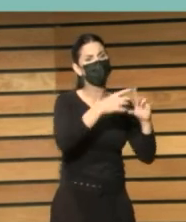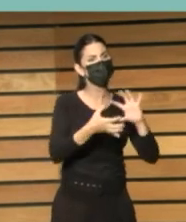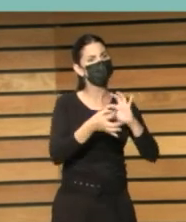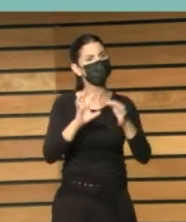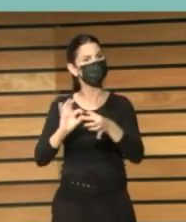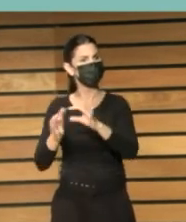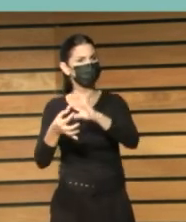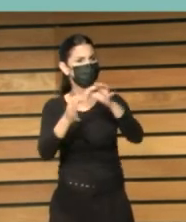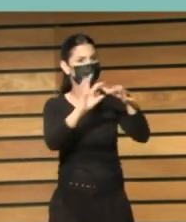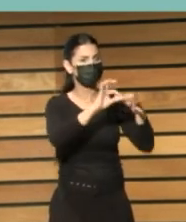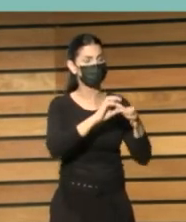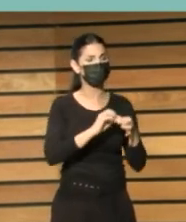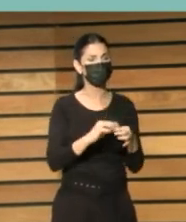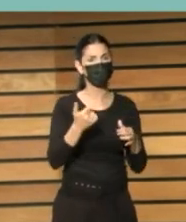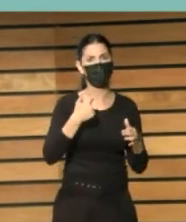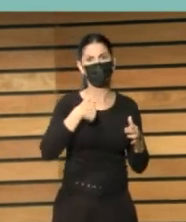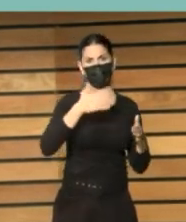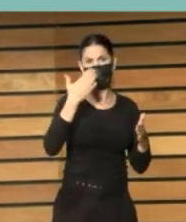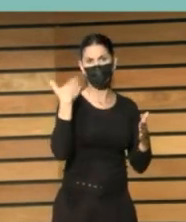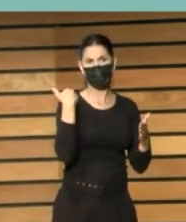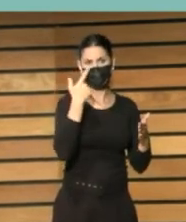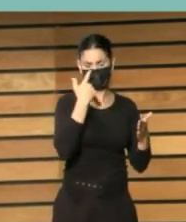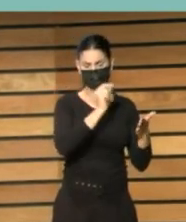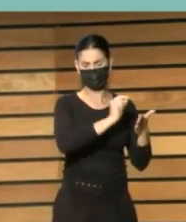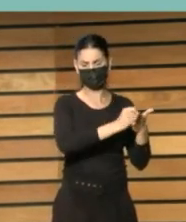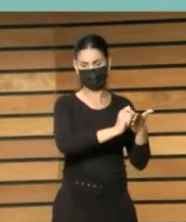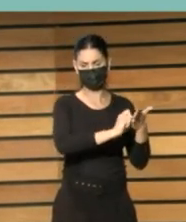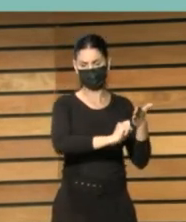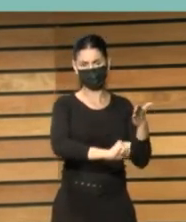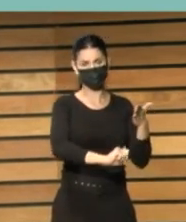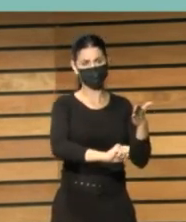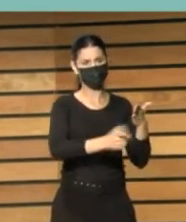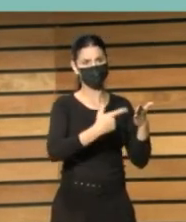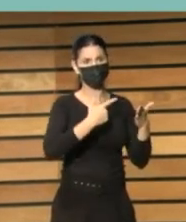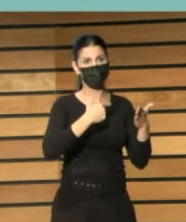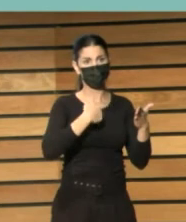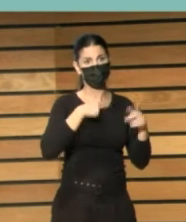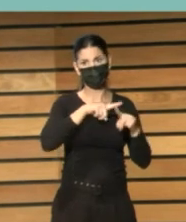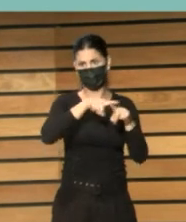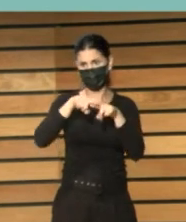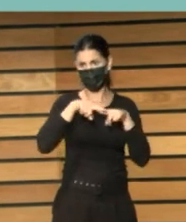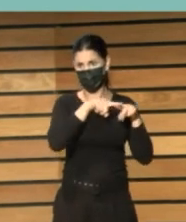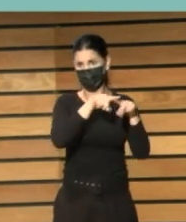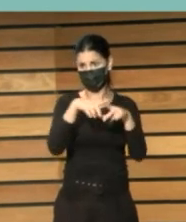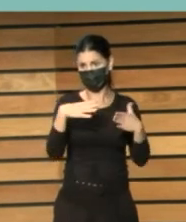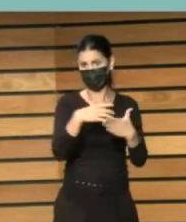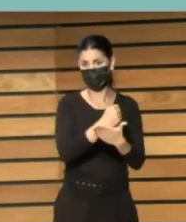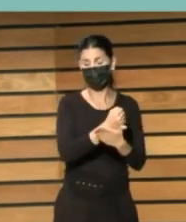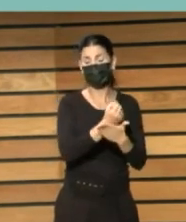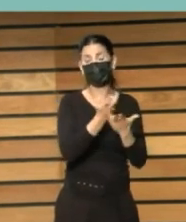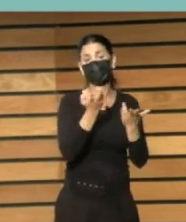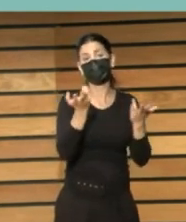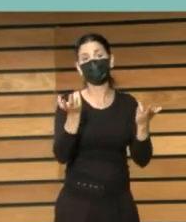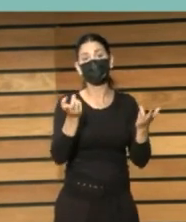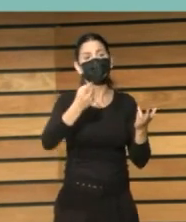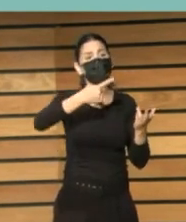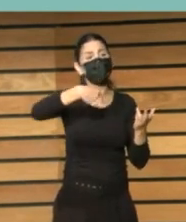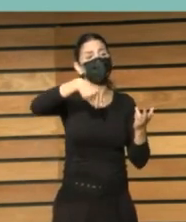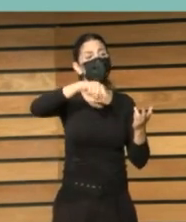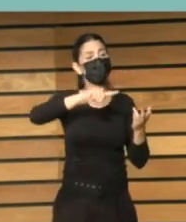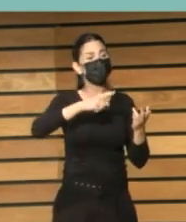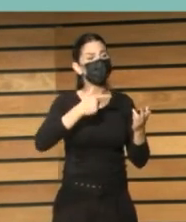yo anoté ayer algo que creo que compartimos todos ¿no? que es que tenemos que